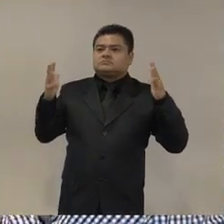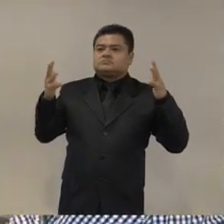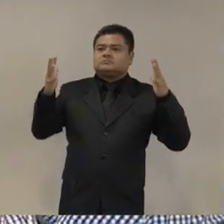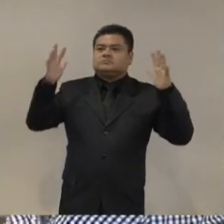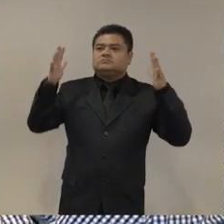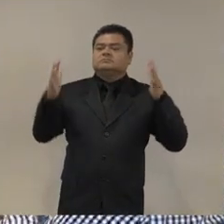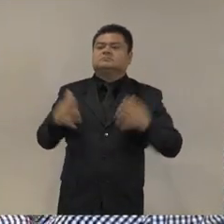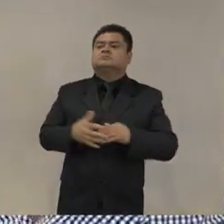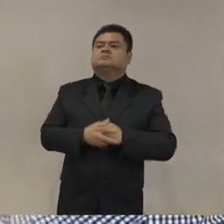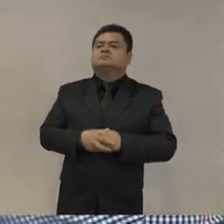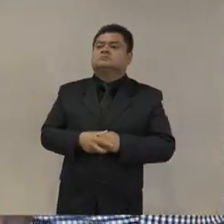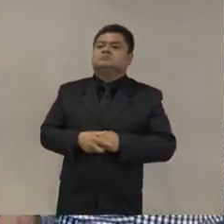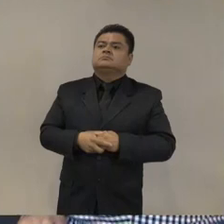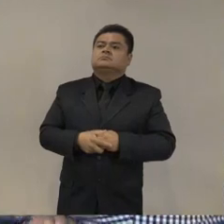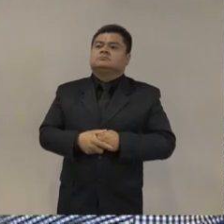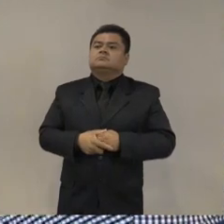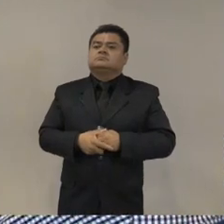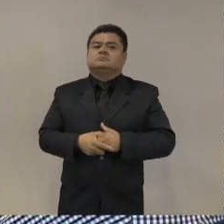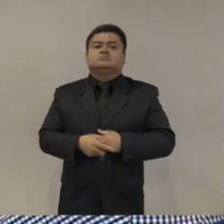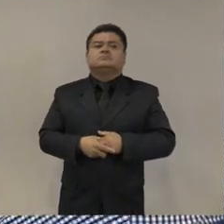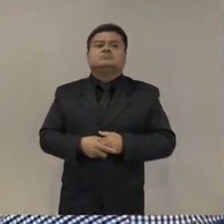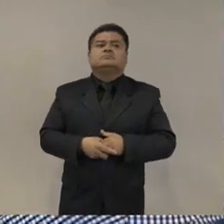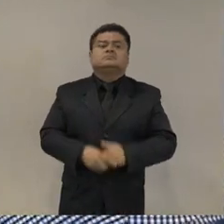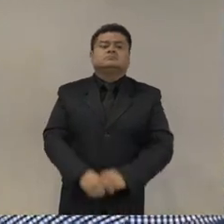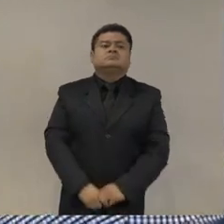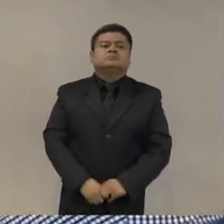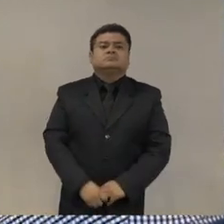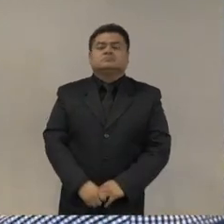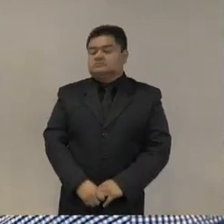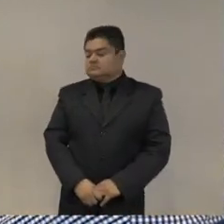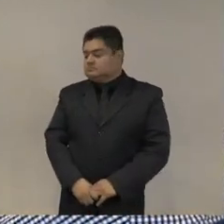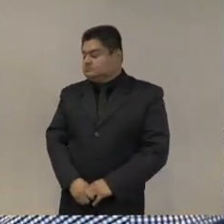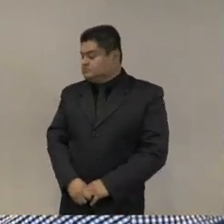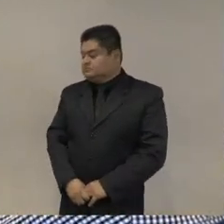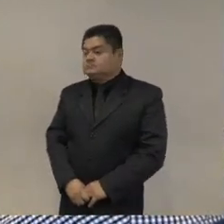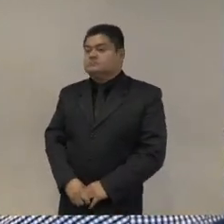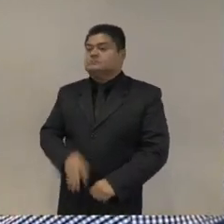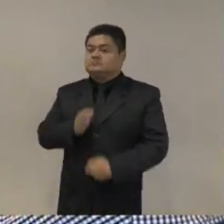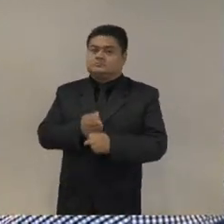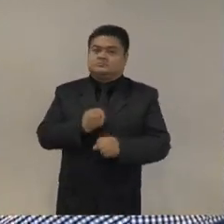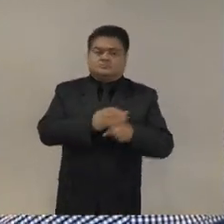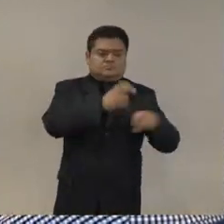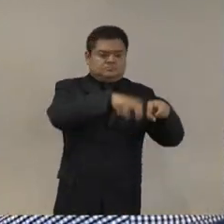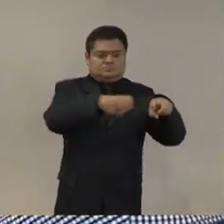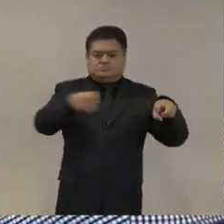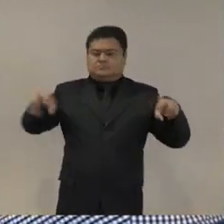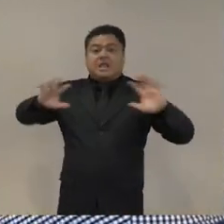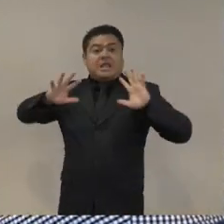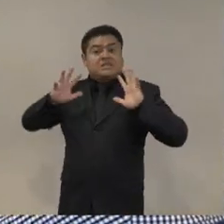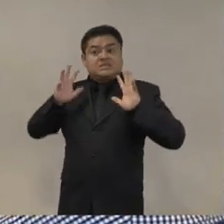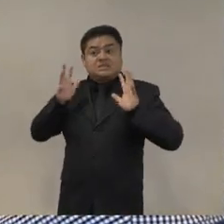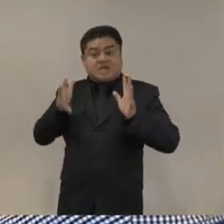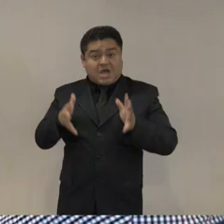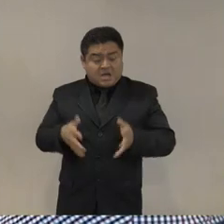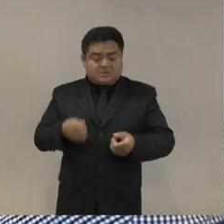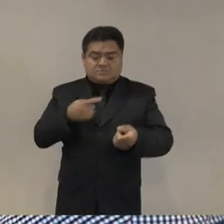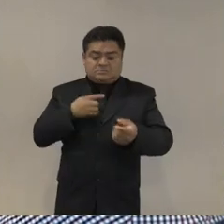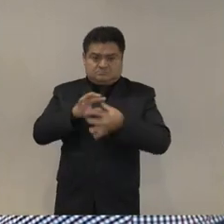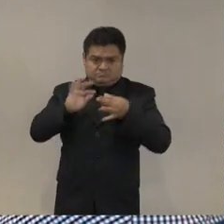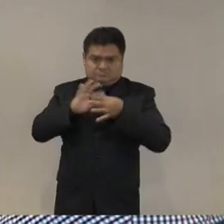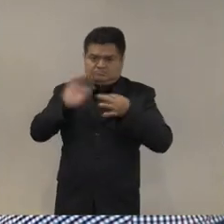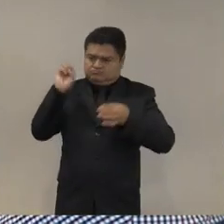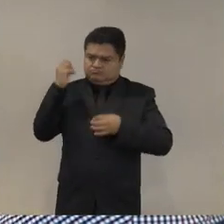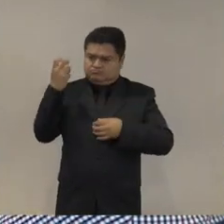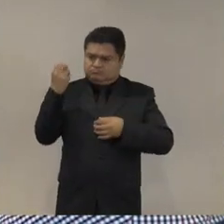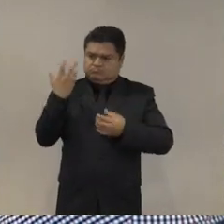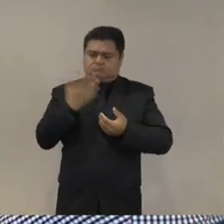se esforzó además con cumplir con los tiempos y bueno ahorita que terminemos la primera ronda les plantearé un poquito por esa como ya se pueden dar